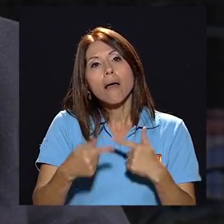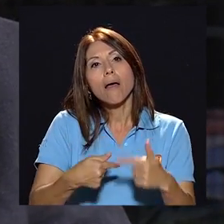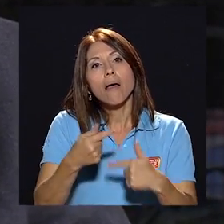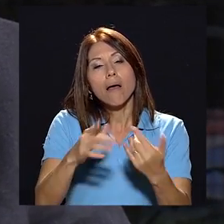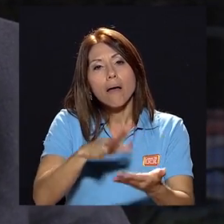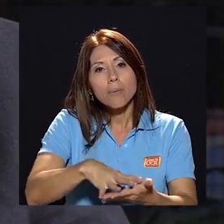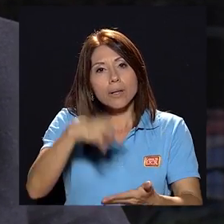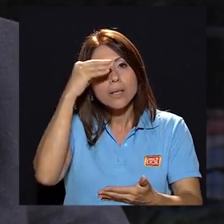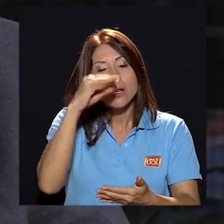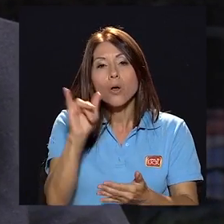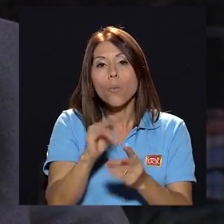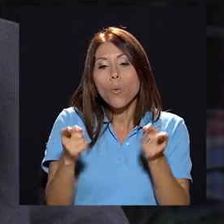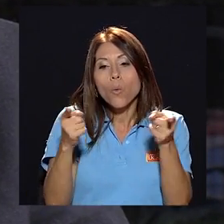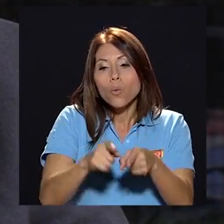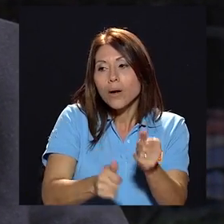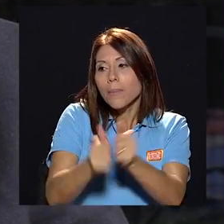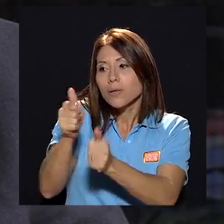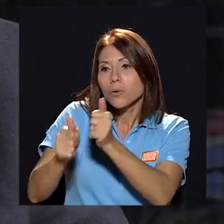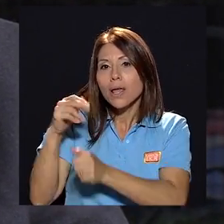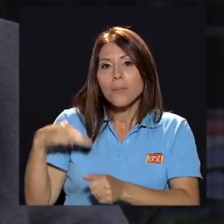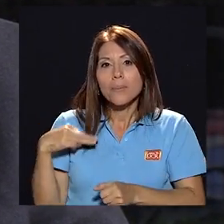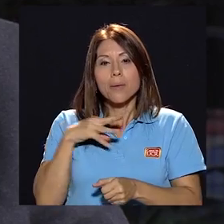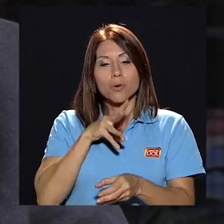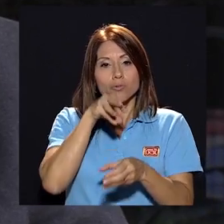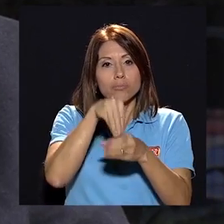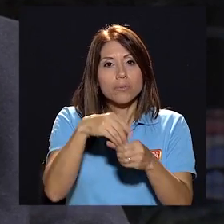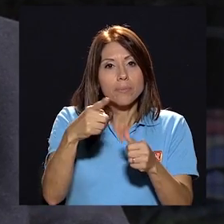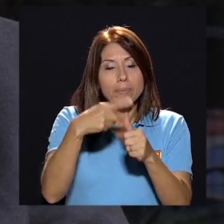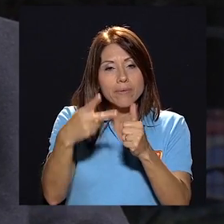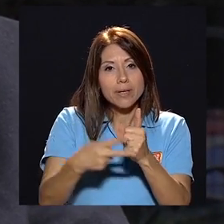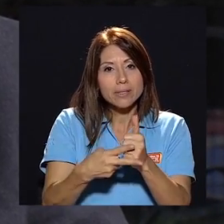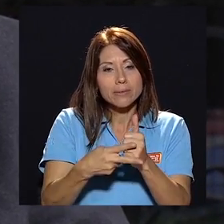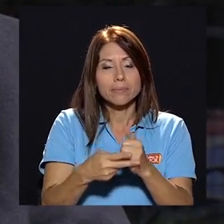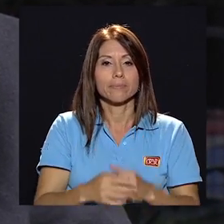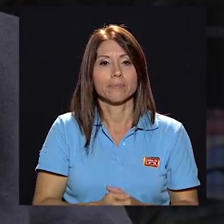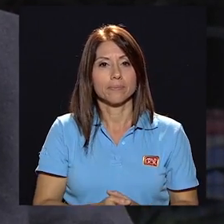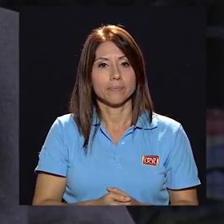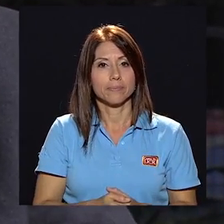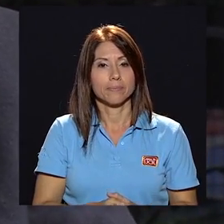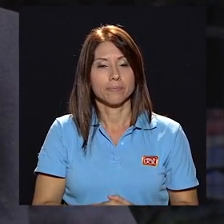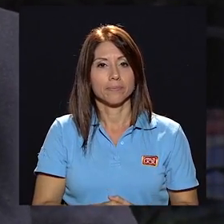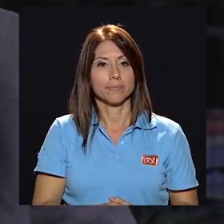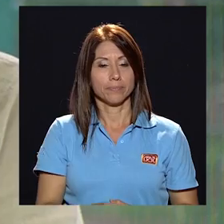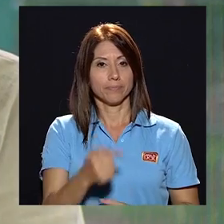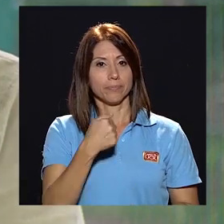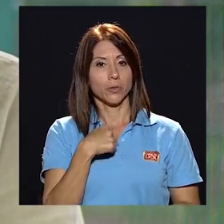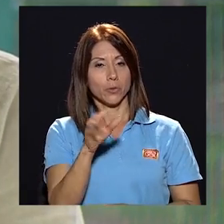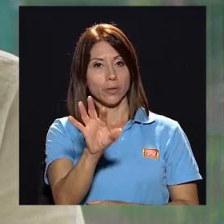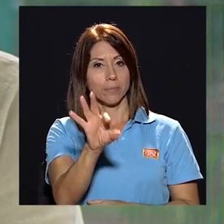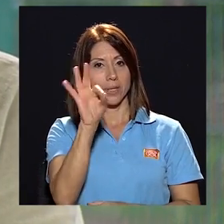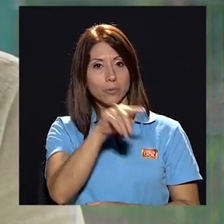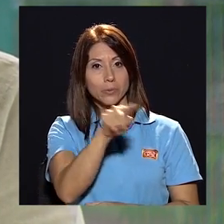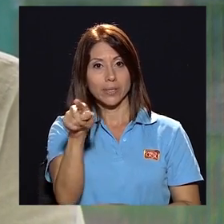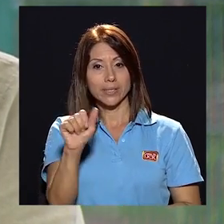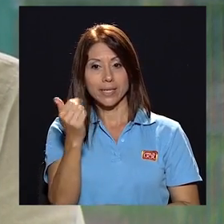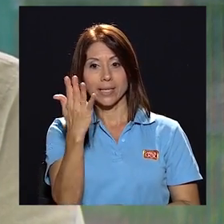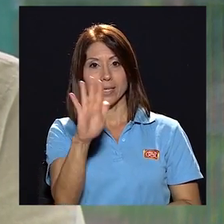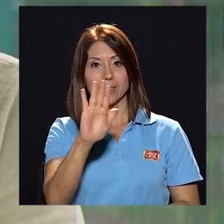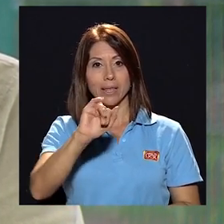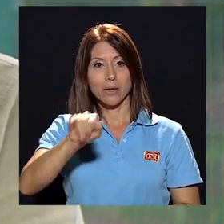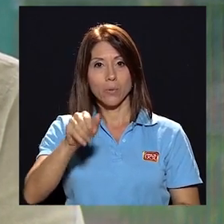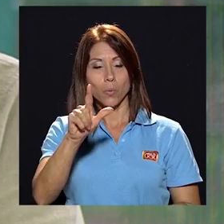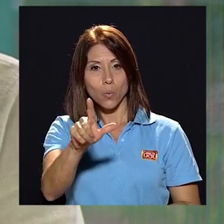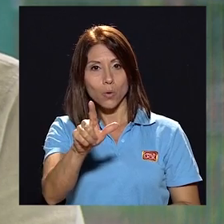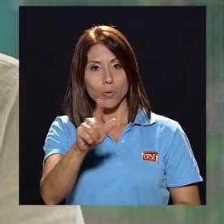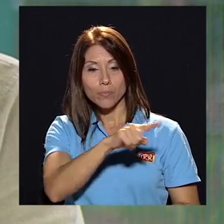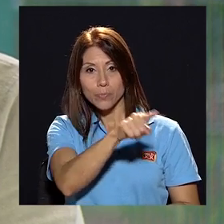aprender como le ocurren a la mayoría de los miembros que llegan por primera vez al consejo universitario yo los invito que el 15